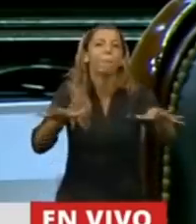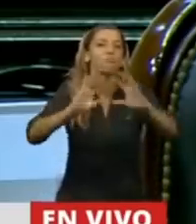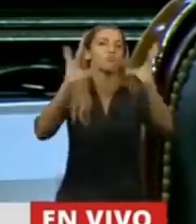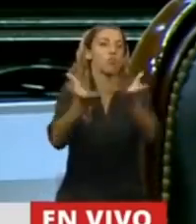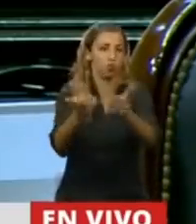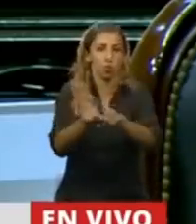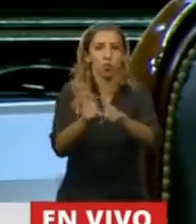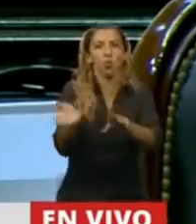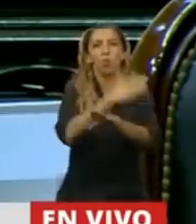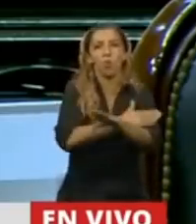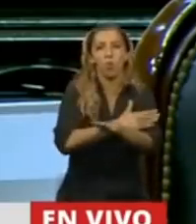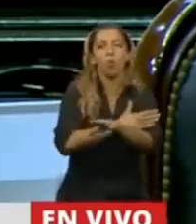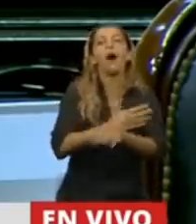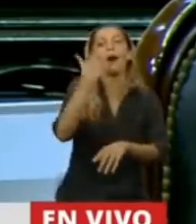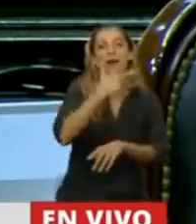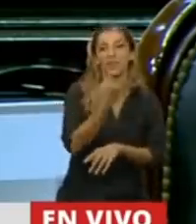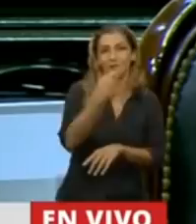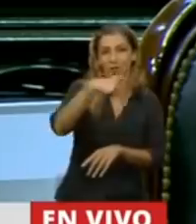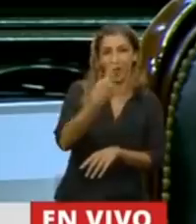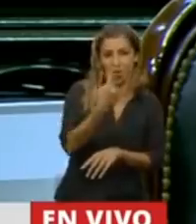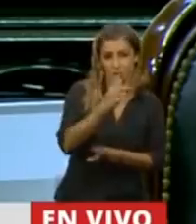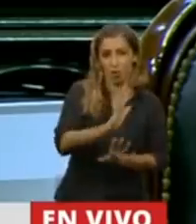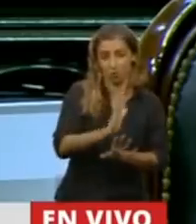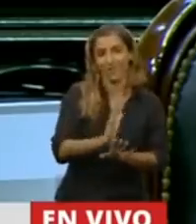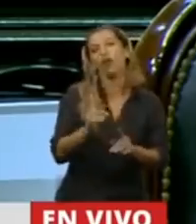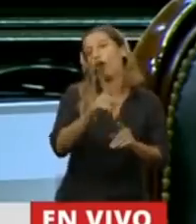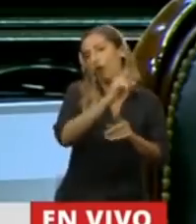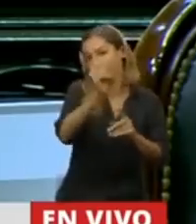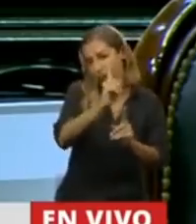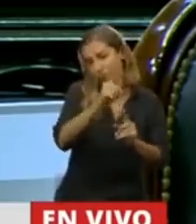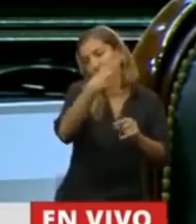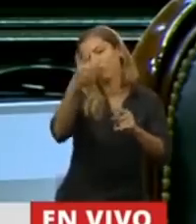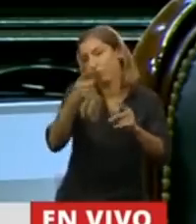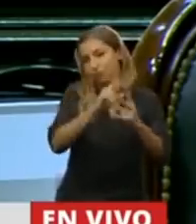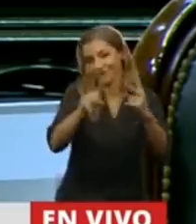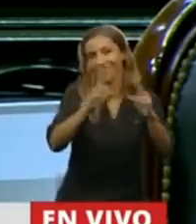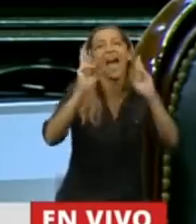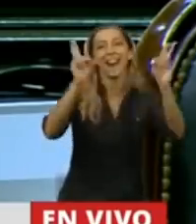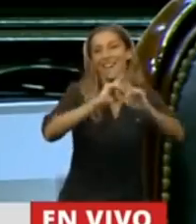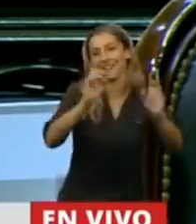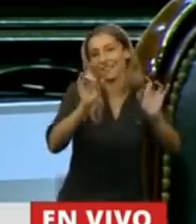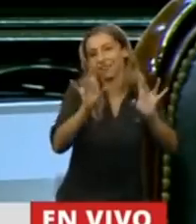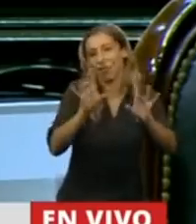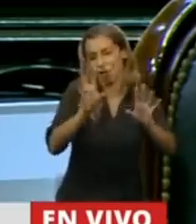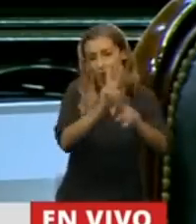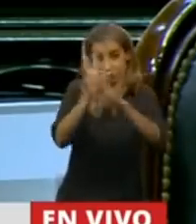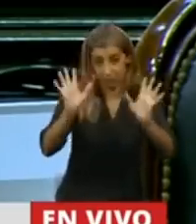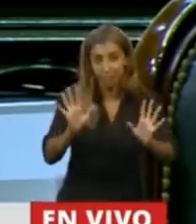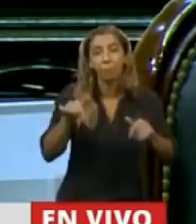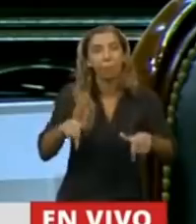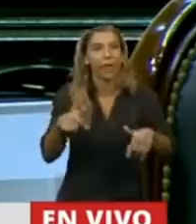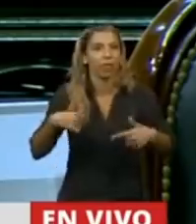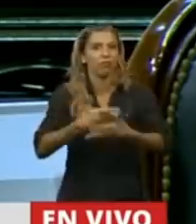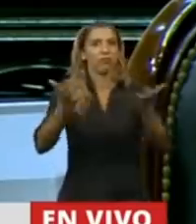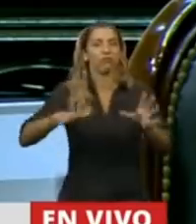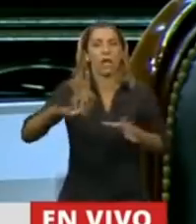H1N1, los otros con alerta, que han impactado seriamente en las sociedades. Si hiciéramos un promedio